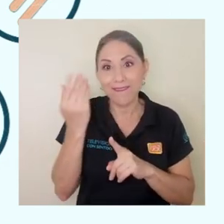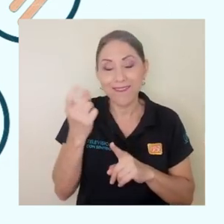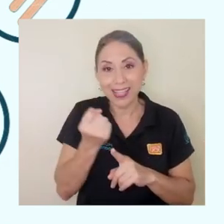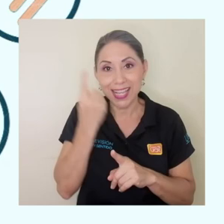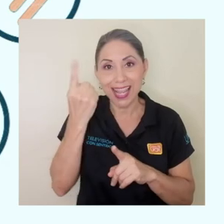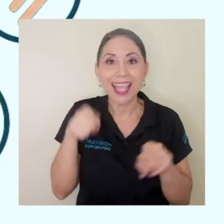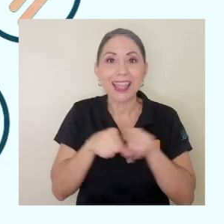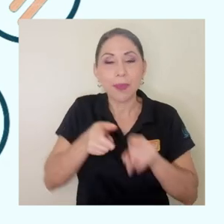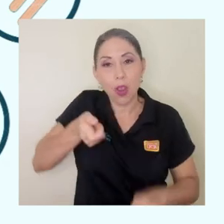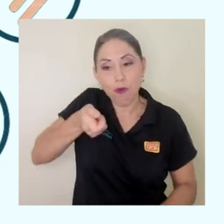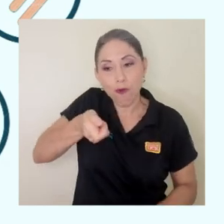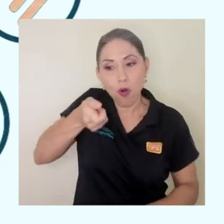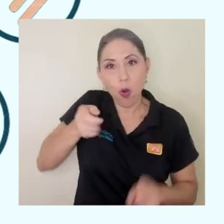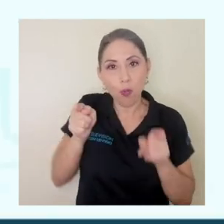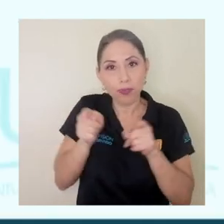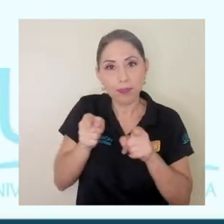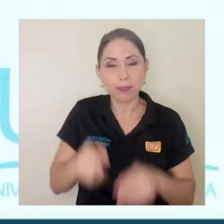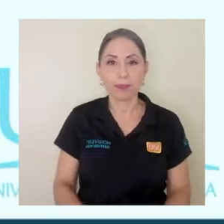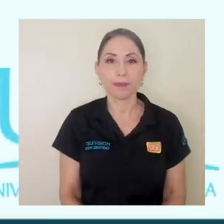pequeño.